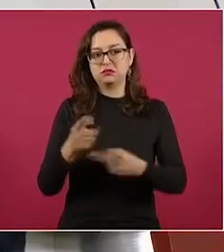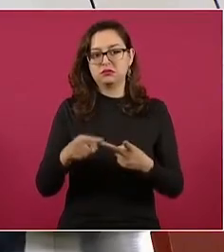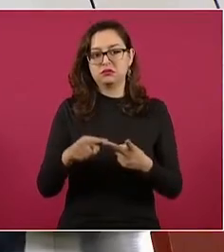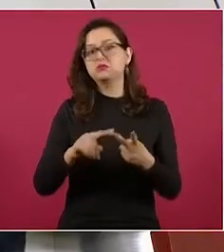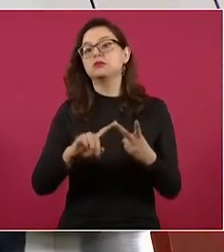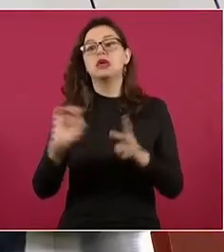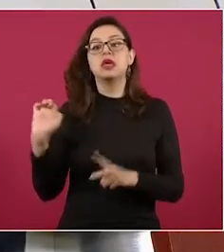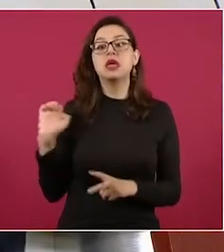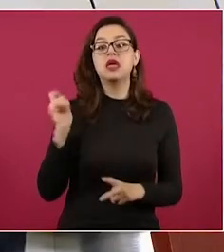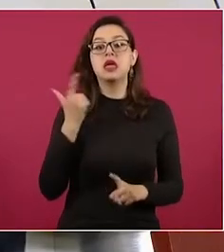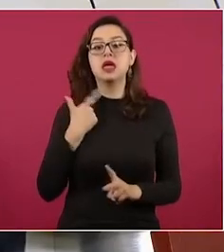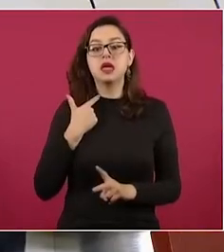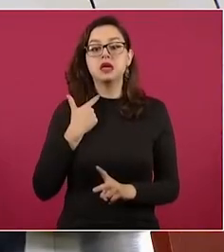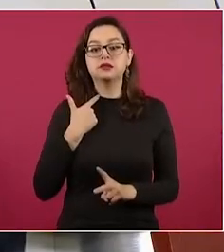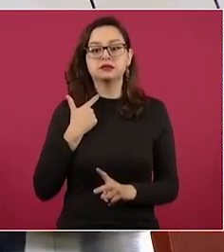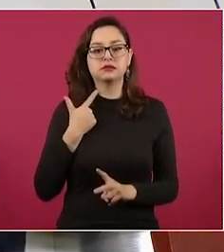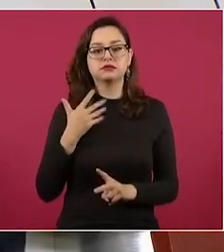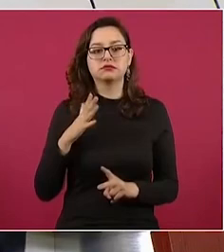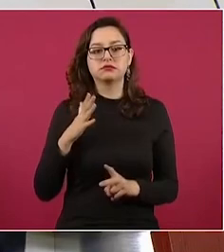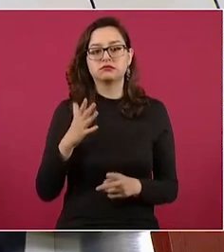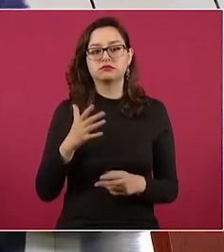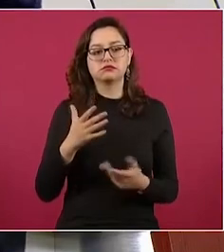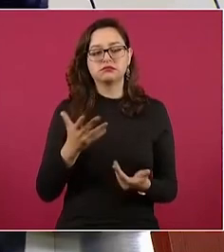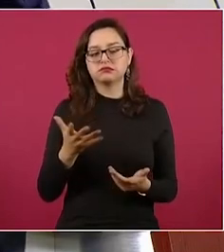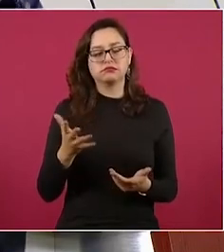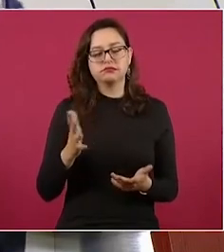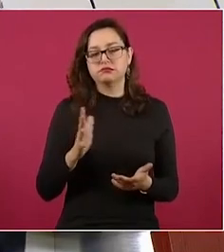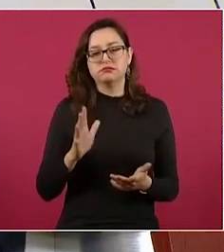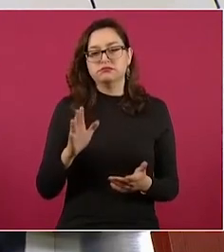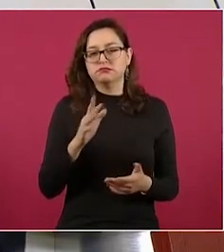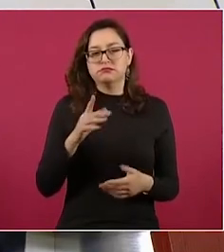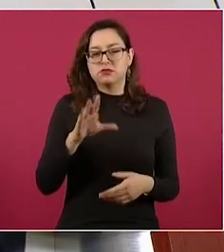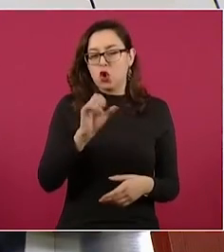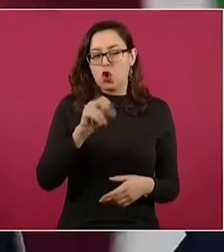ahí, que es una vergüenza.